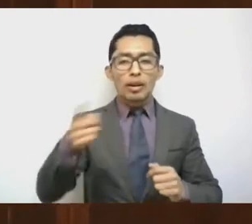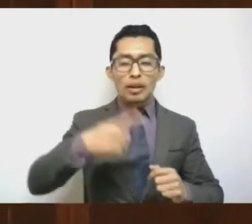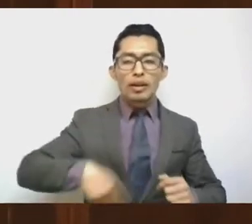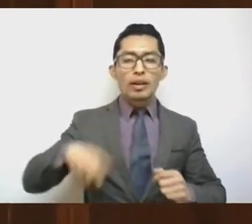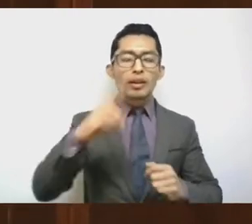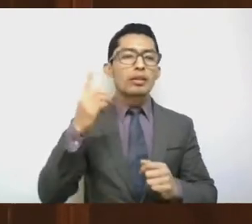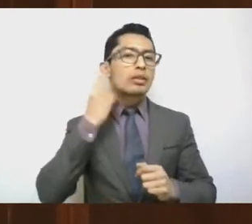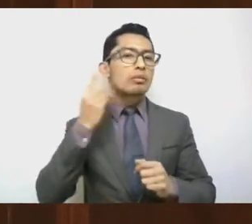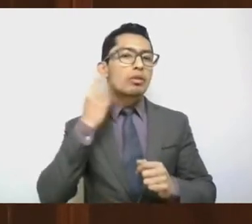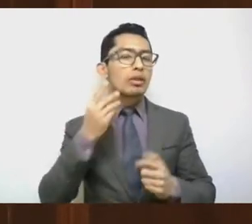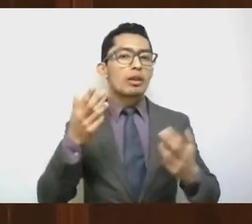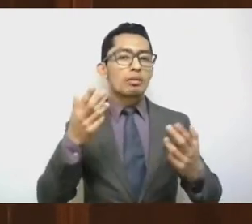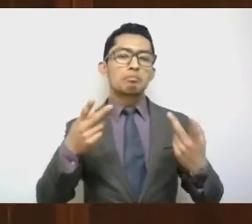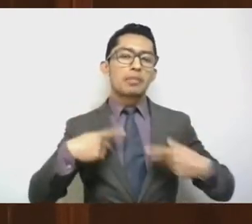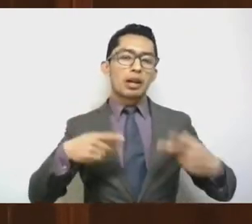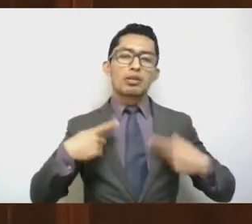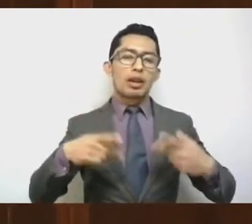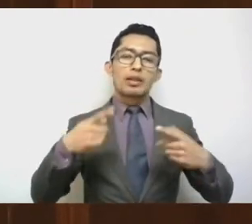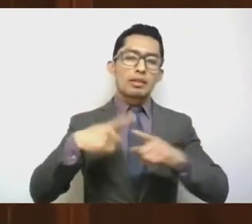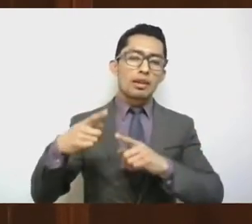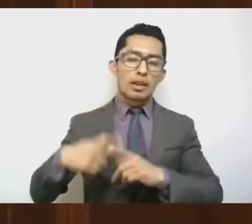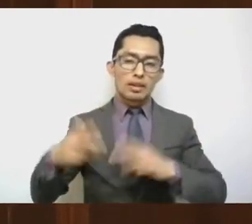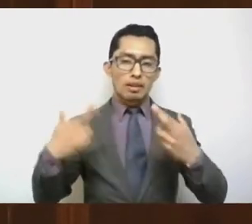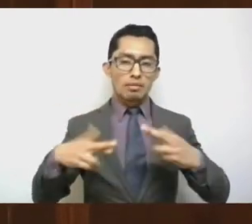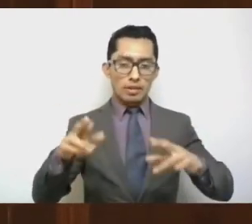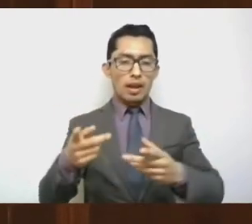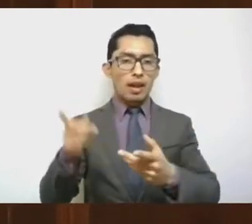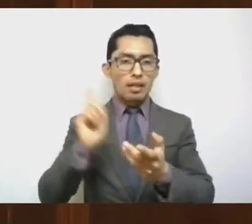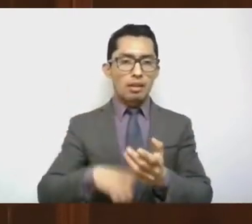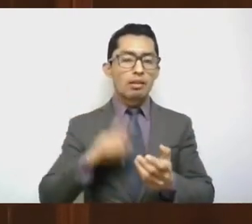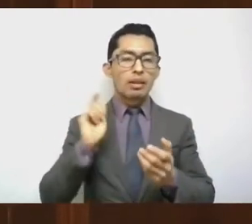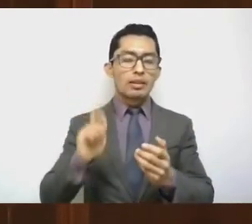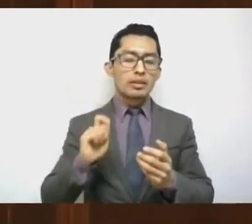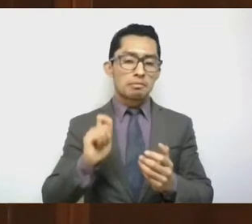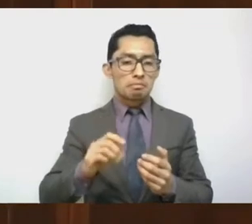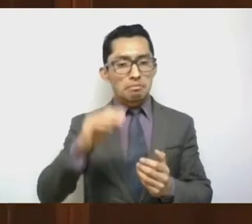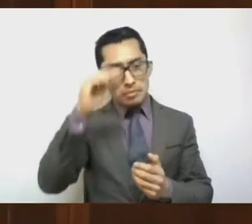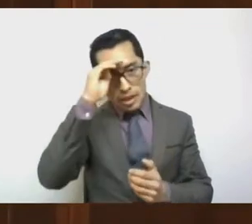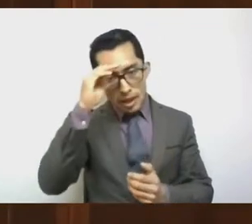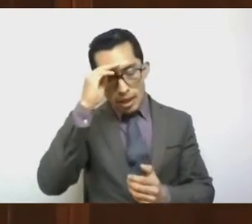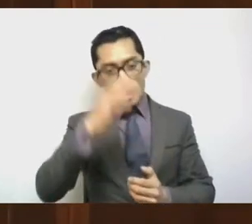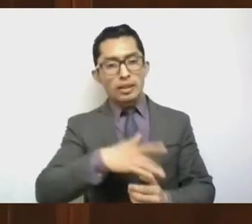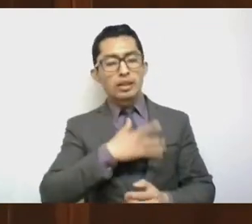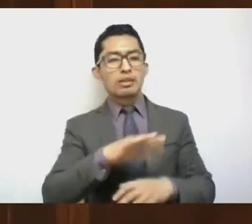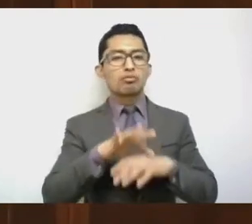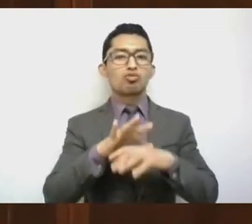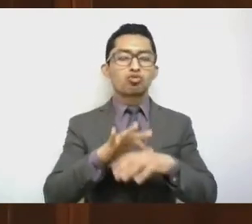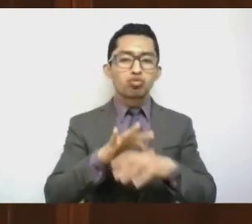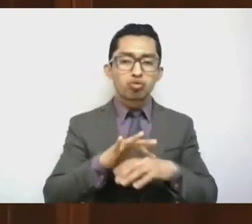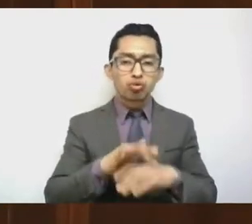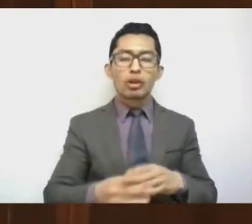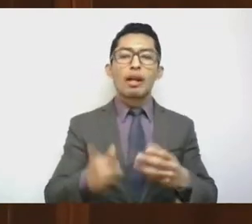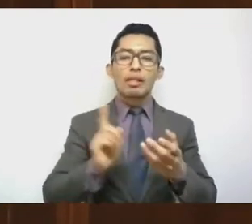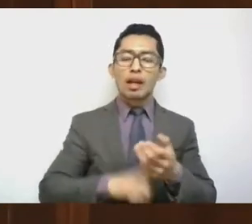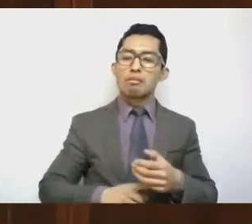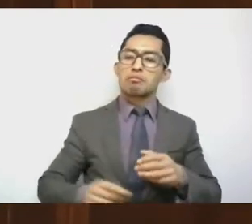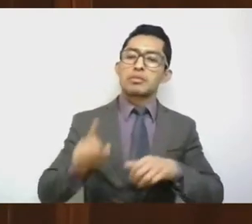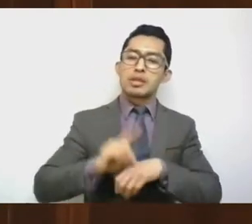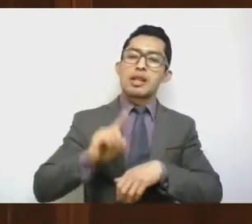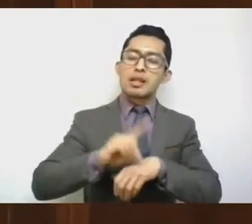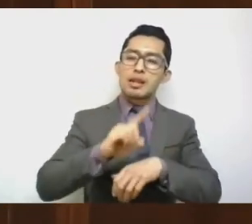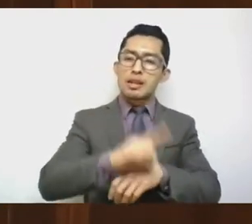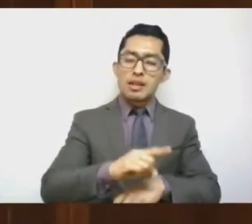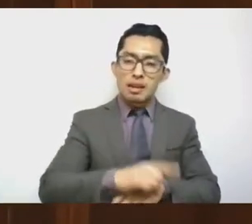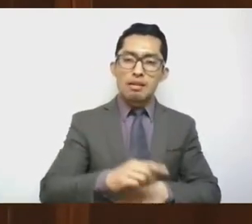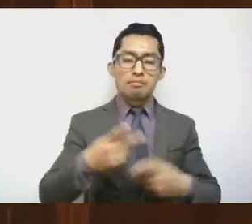representantes populares, recogemos del sentir, del vivir, del día a día de nuestros